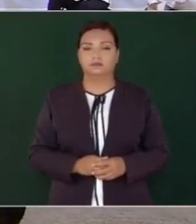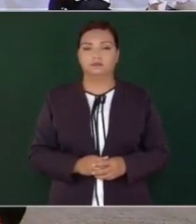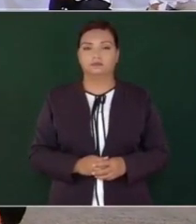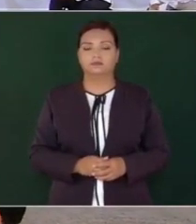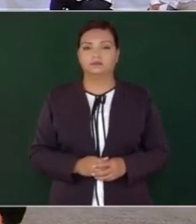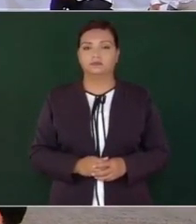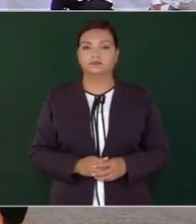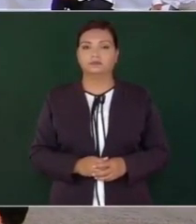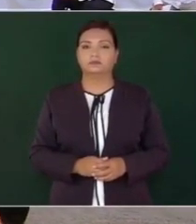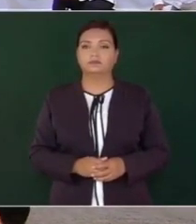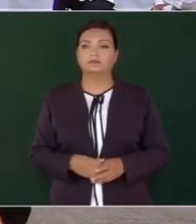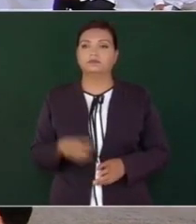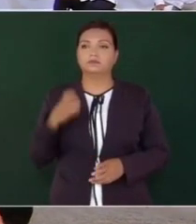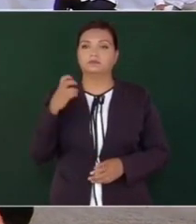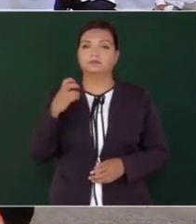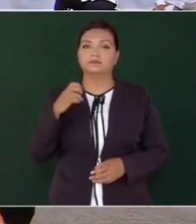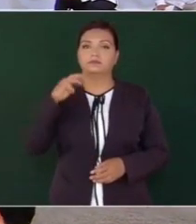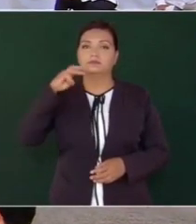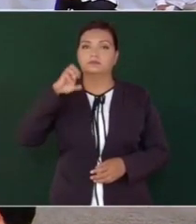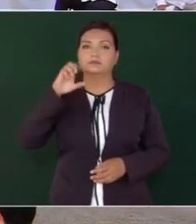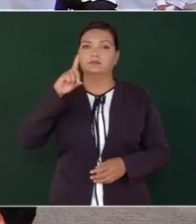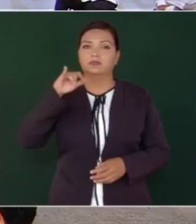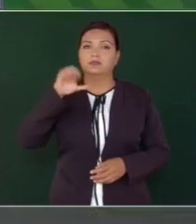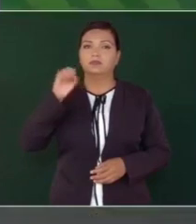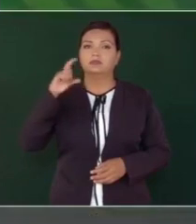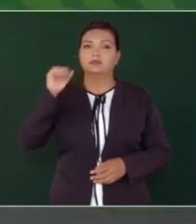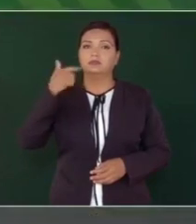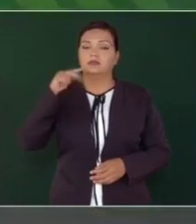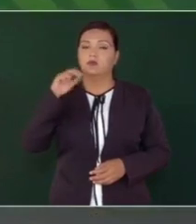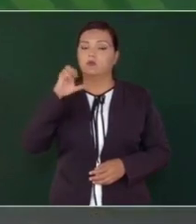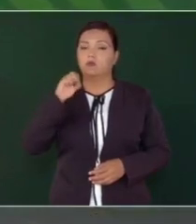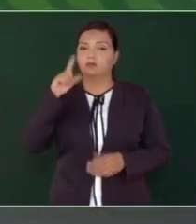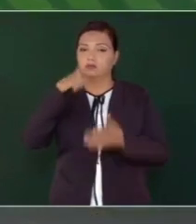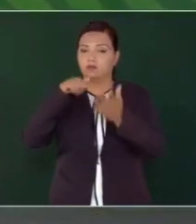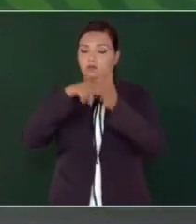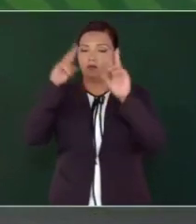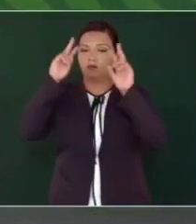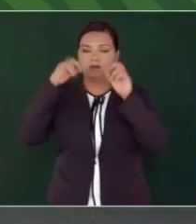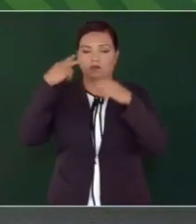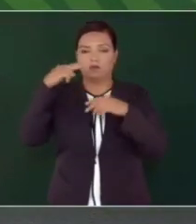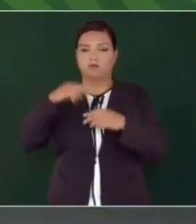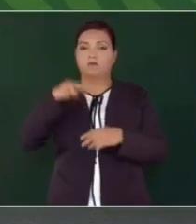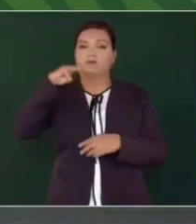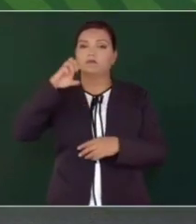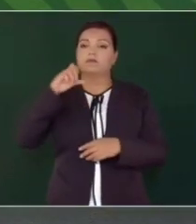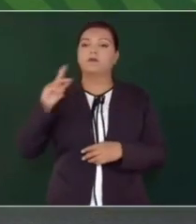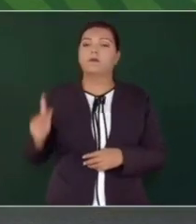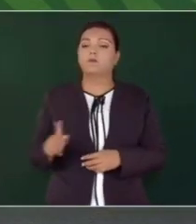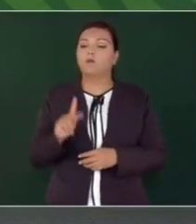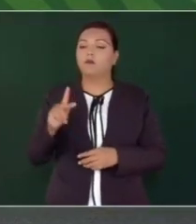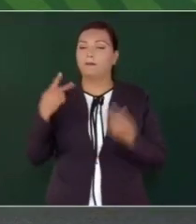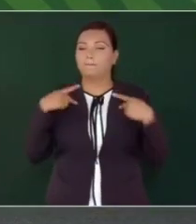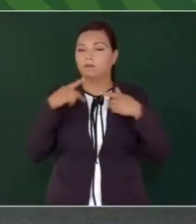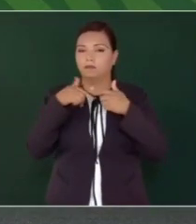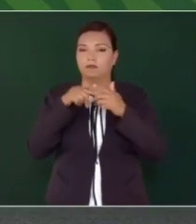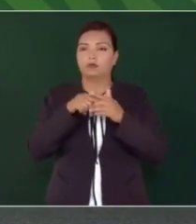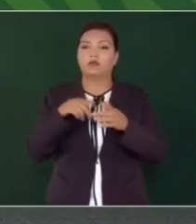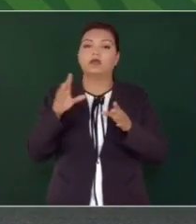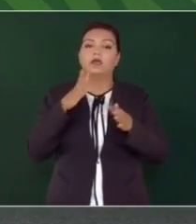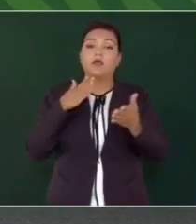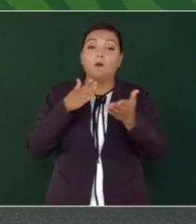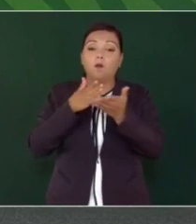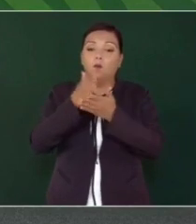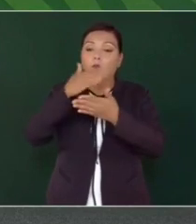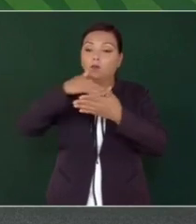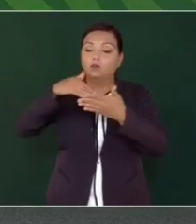que es Medias Aguas, esto que se llama Medias Aguas, este pueblo, es un cruce. De aquí